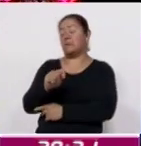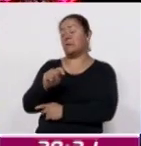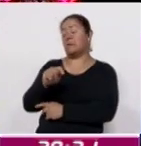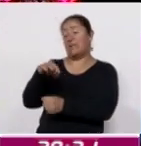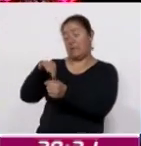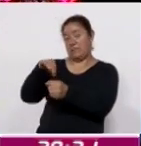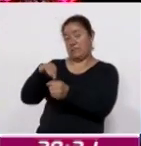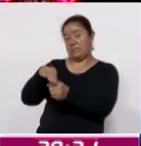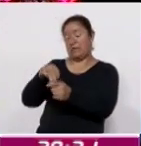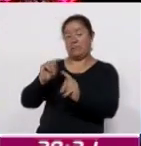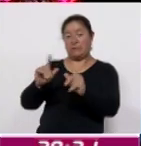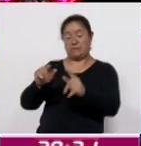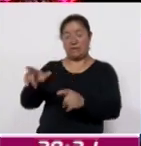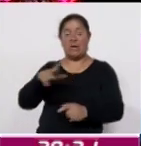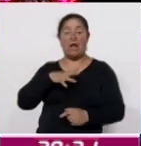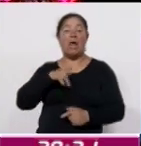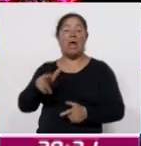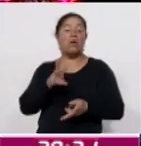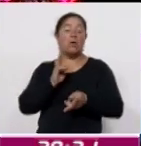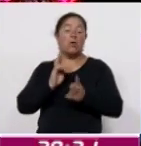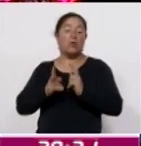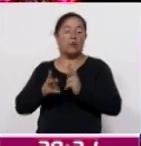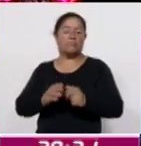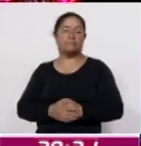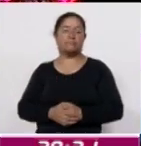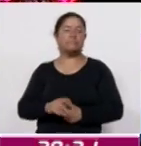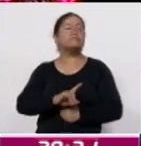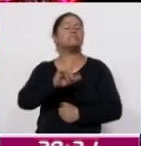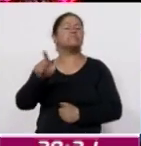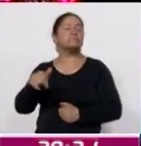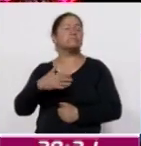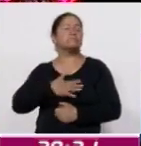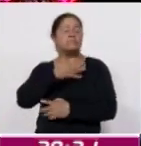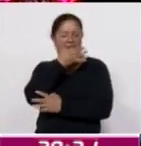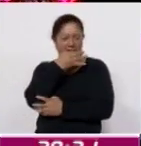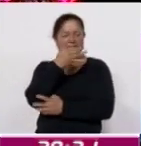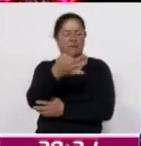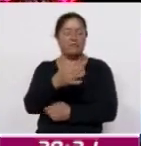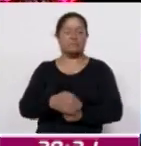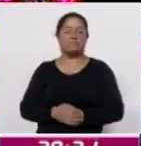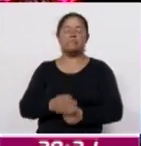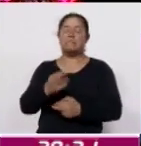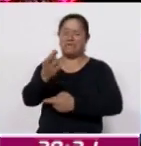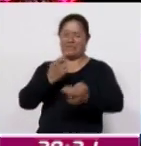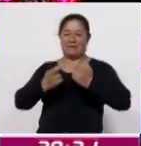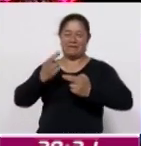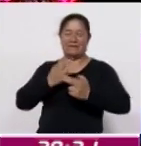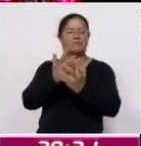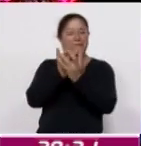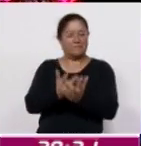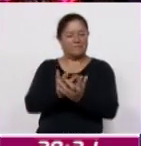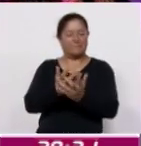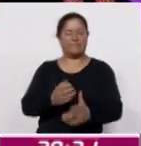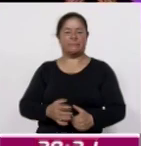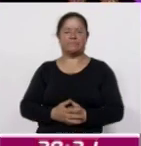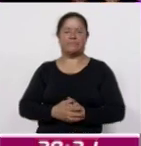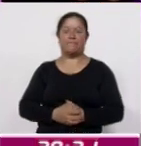impartió un conversatorio. Más adelante le tendremos esta información al regresar de la pausa.